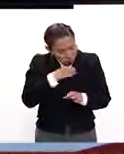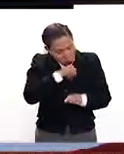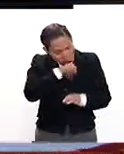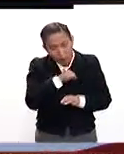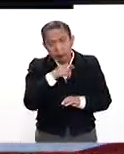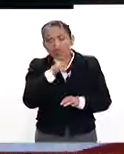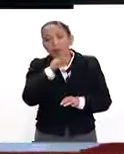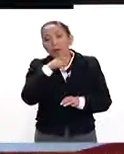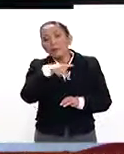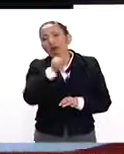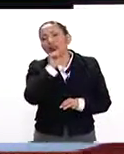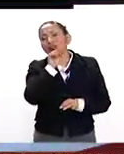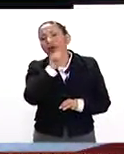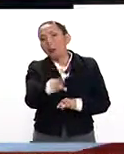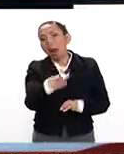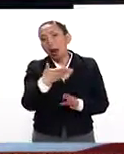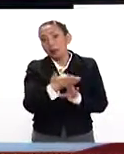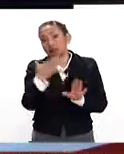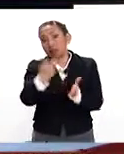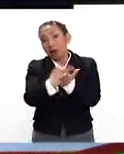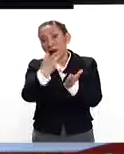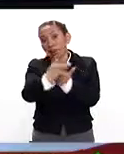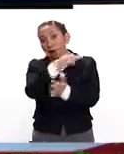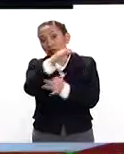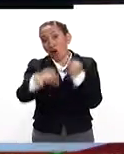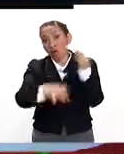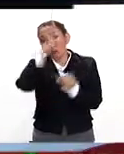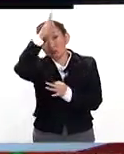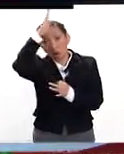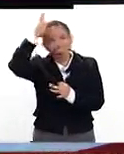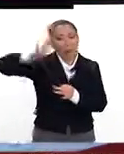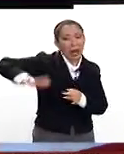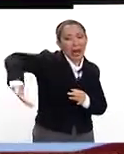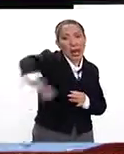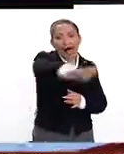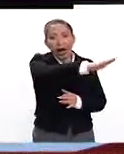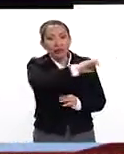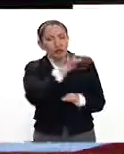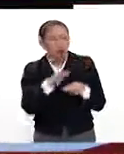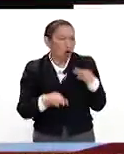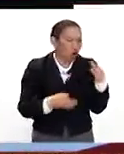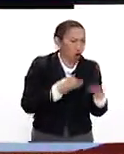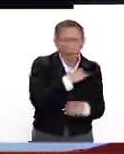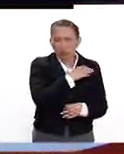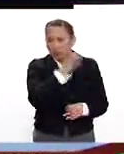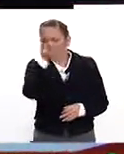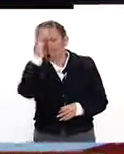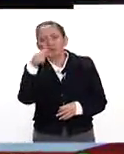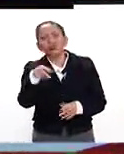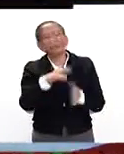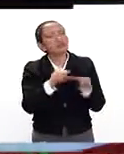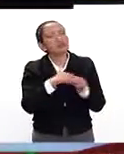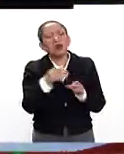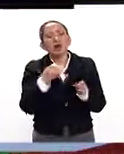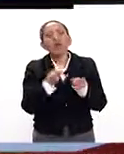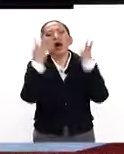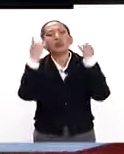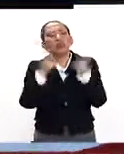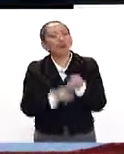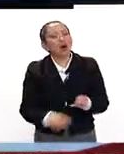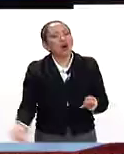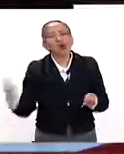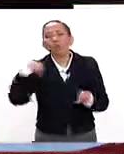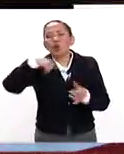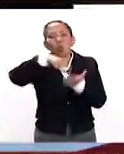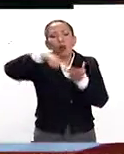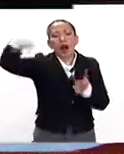pero también es un premio a todos los bomberos que forman parte de este Heroico Cuerpo. Platíquenos más sobre ellos, cuántos son, cuántas